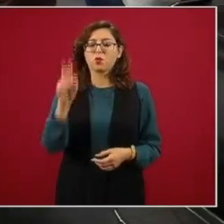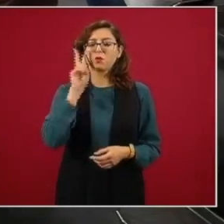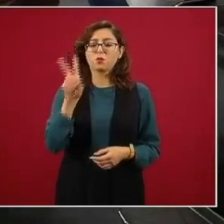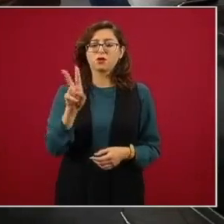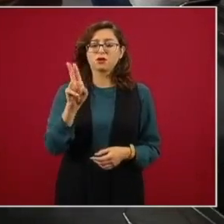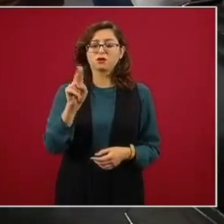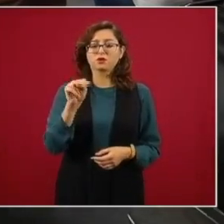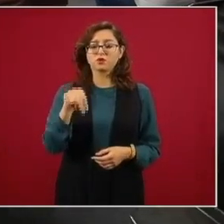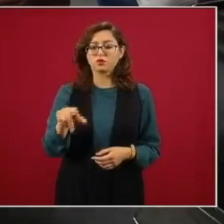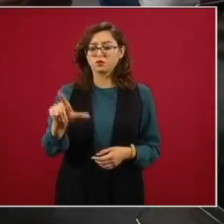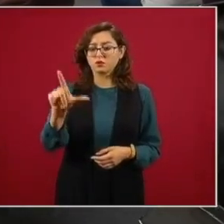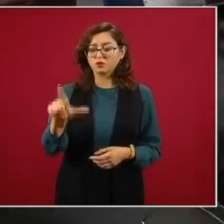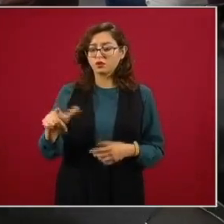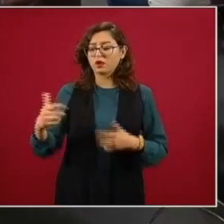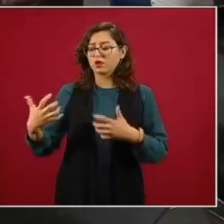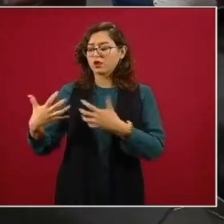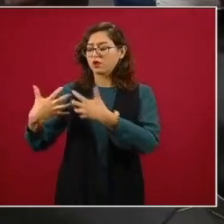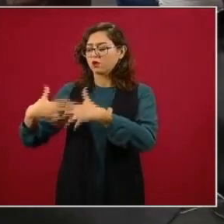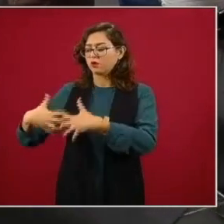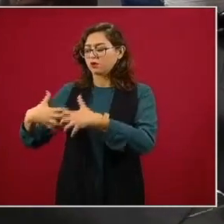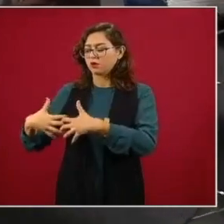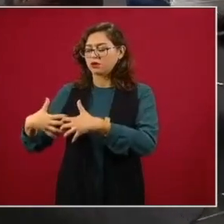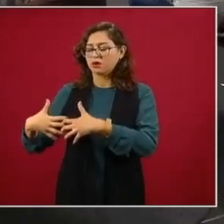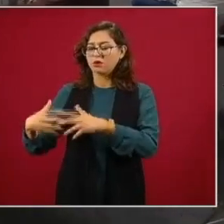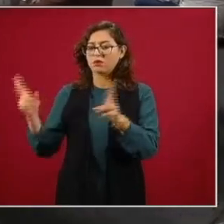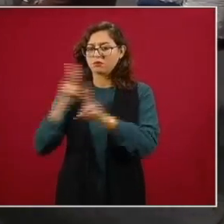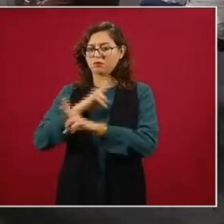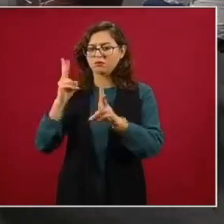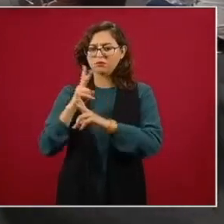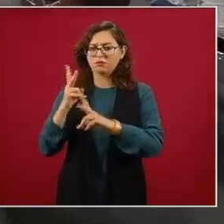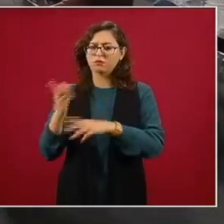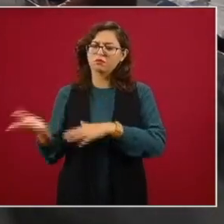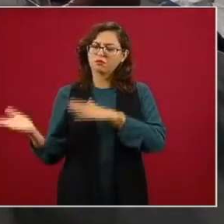camas con ventilador pero hospitalización general primero